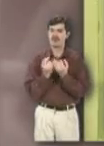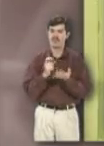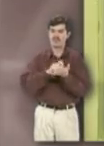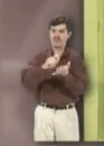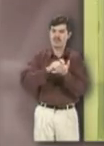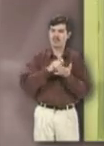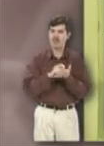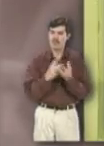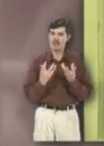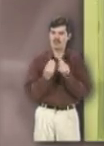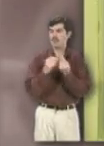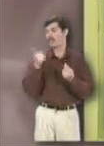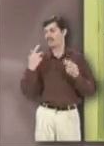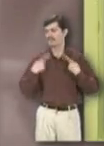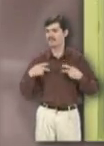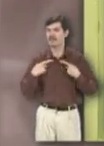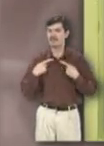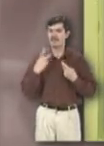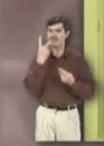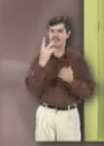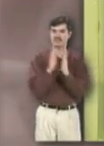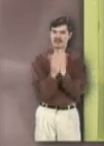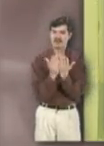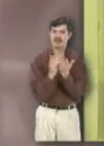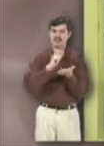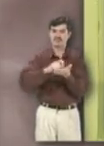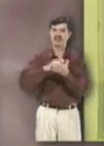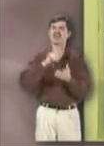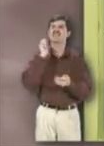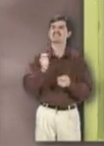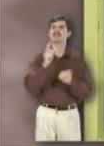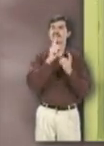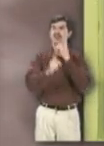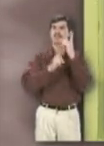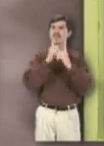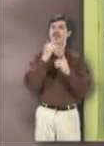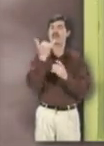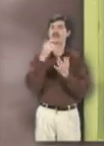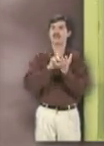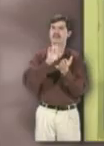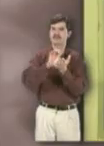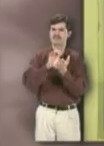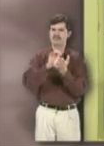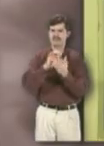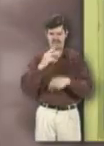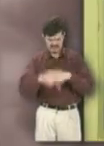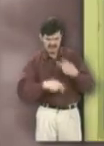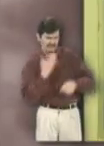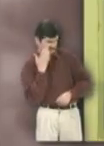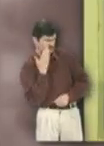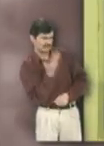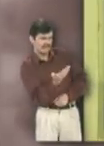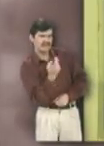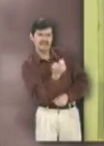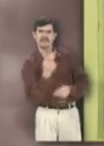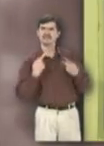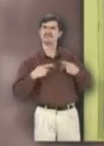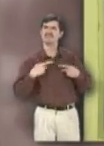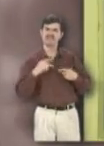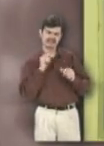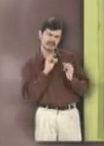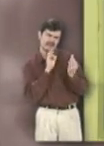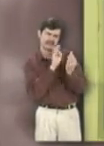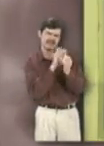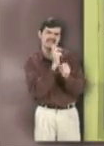Es coautora de dos libros relacionados con el deporte y la discapacidad. Vamos a conocer más